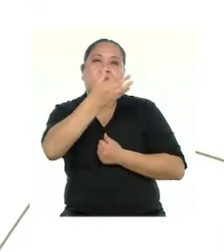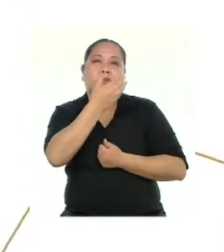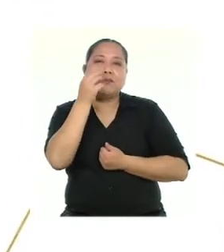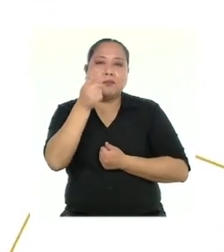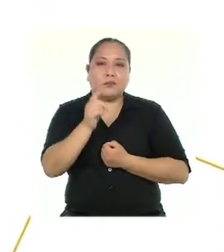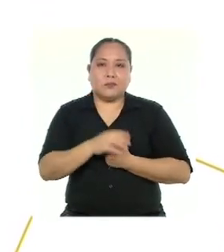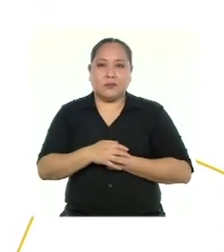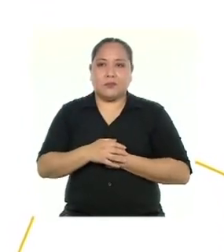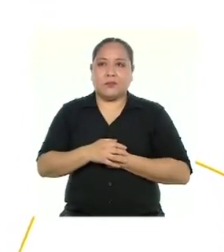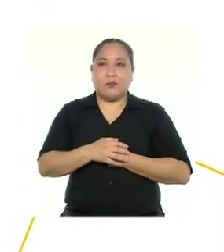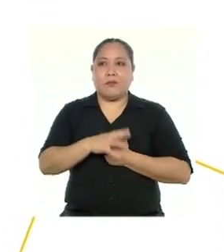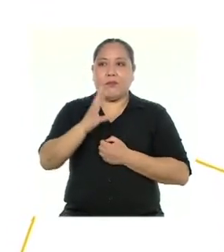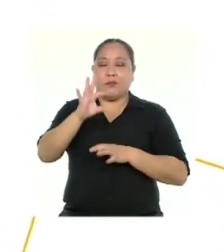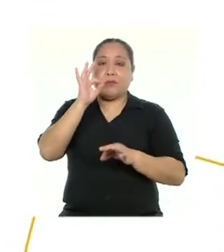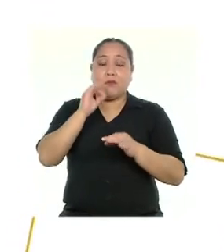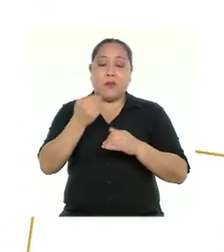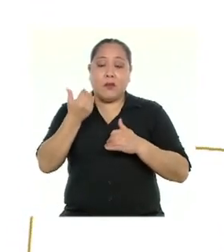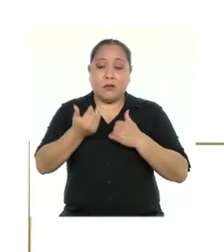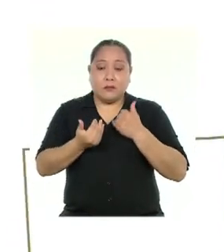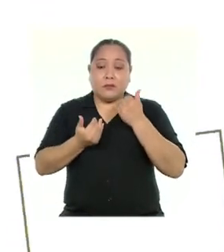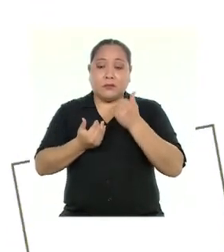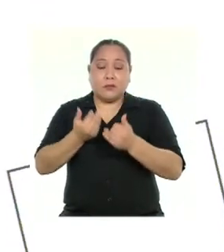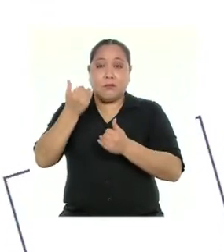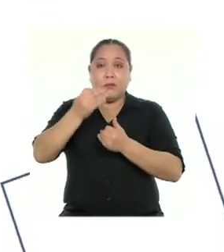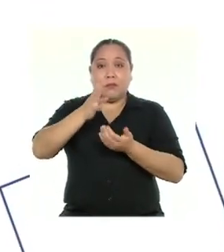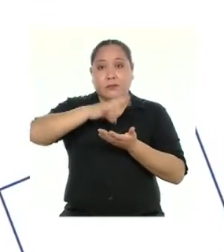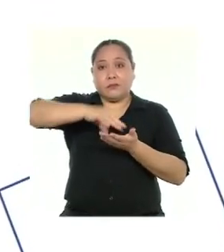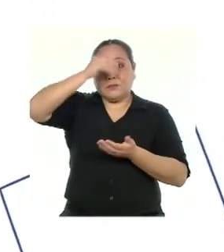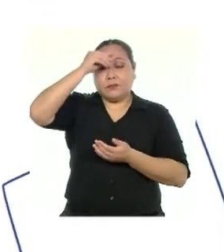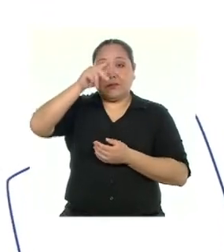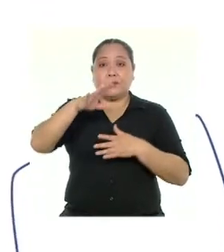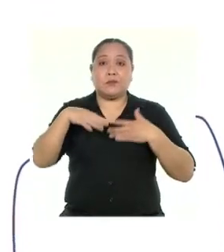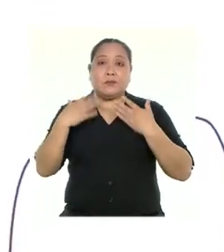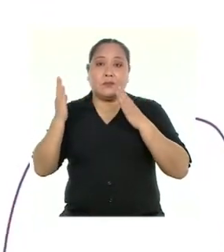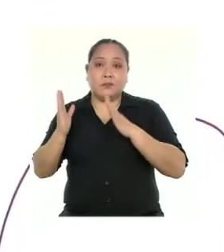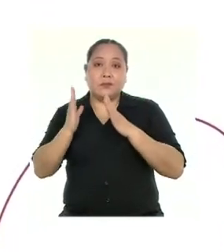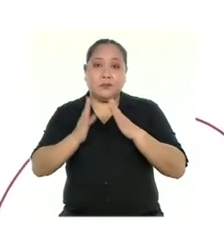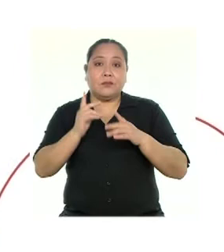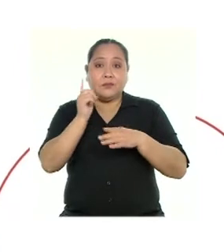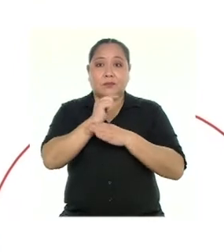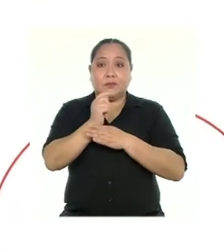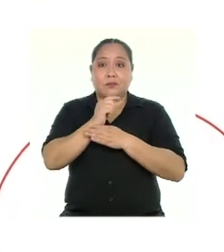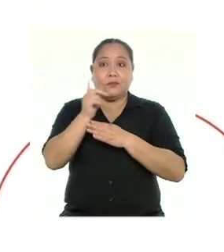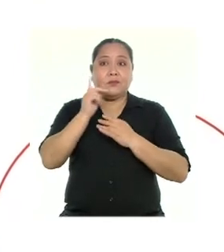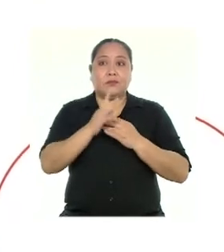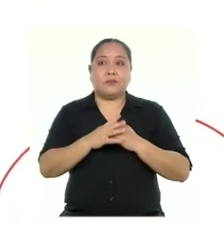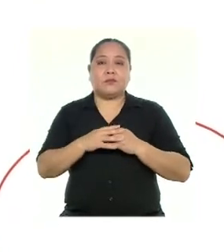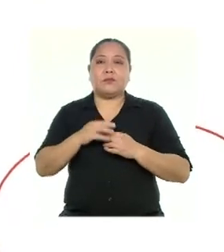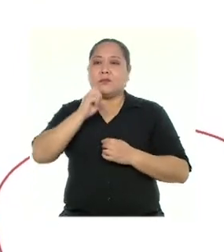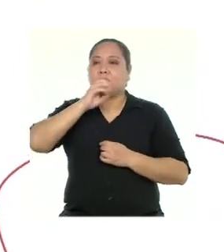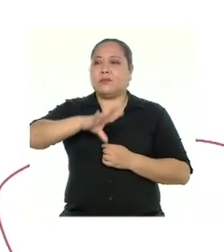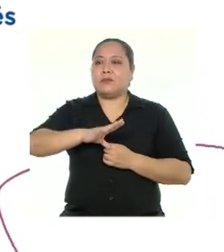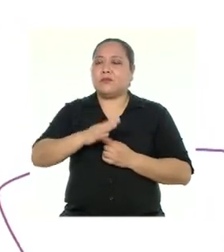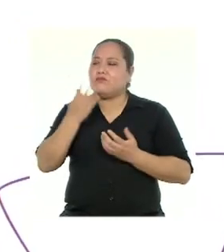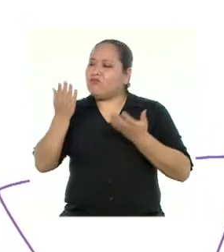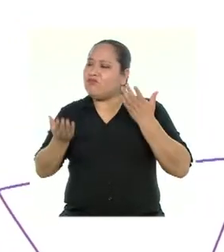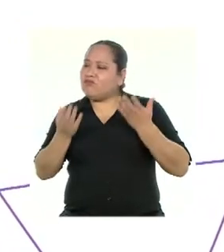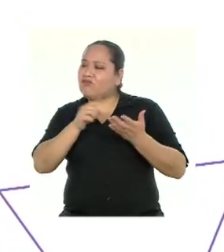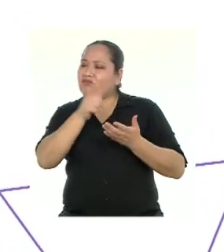a ti. Identifica tu ritmo para aprender. Así podrás organizar tus tareas y no estresarte ni andar comparándote con nadie.